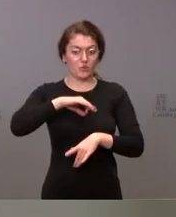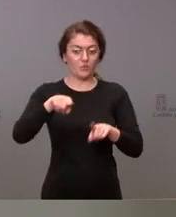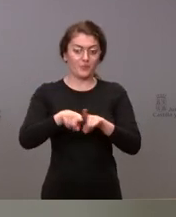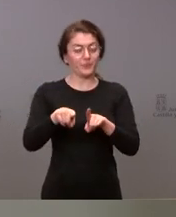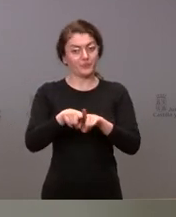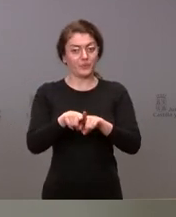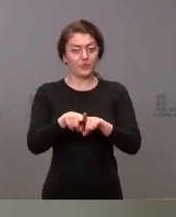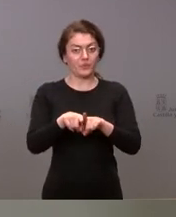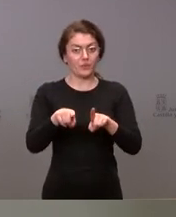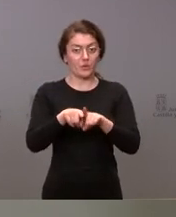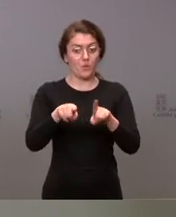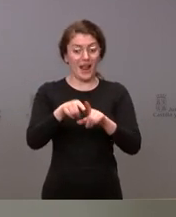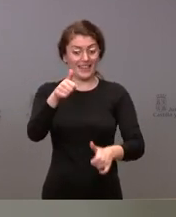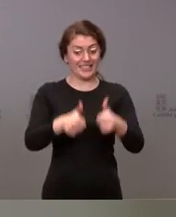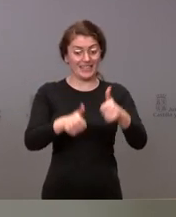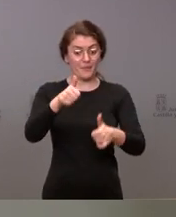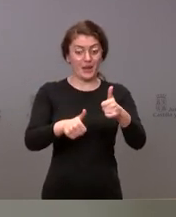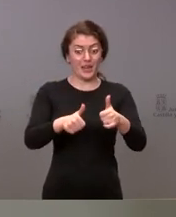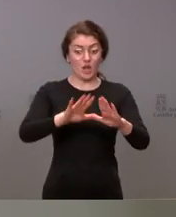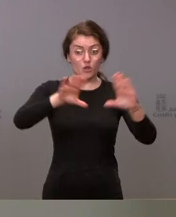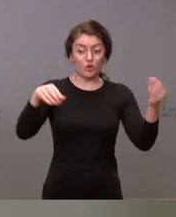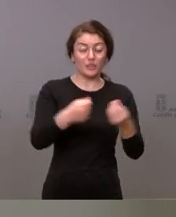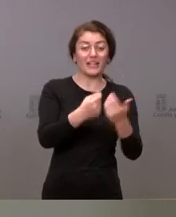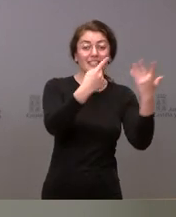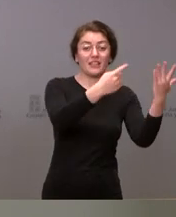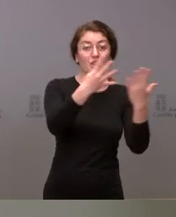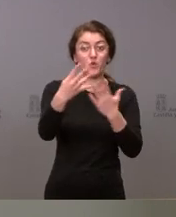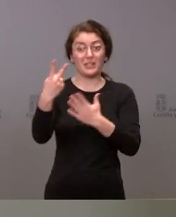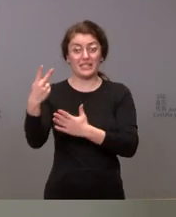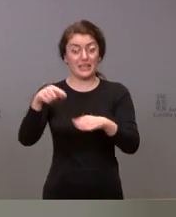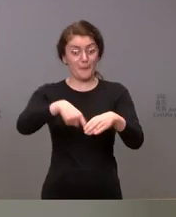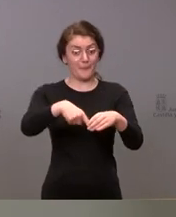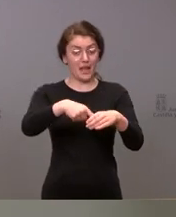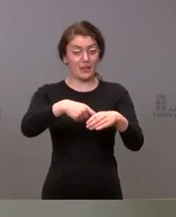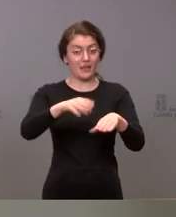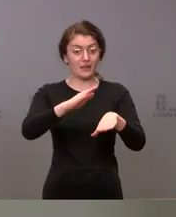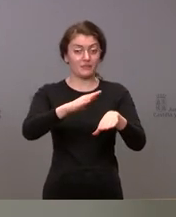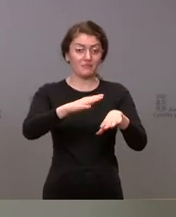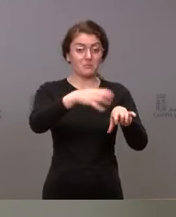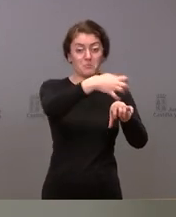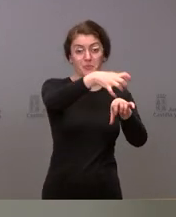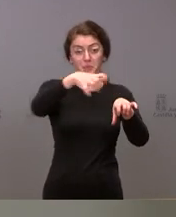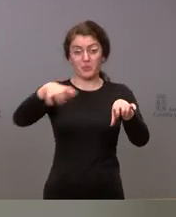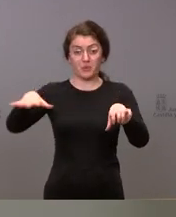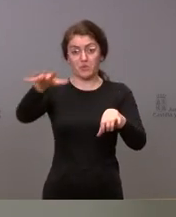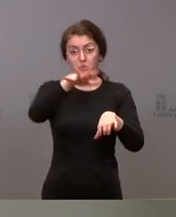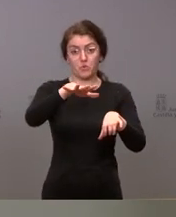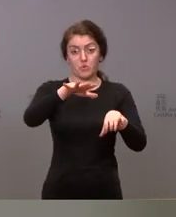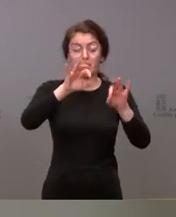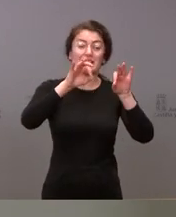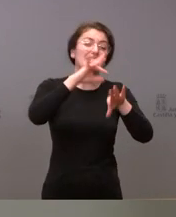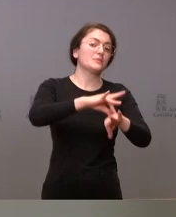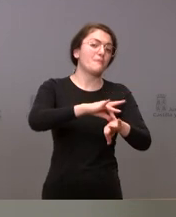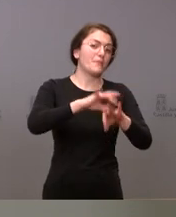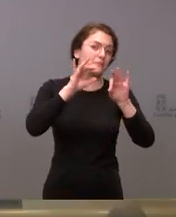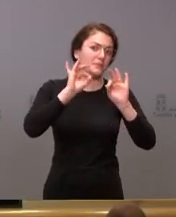examen un total de 697 plazas distribuidas en diferentes especialidades médicas. Nada más